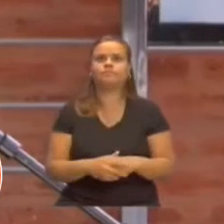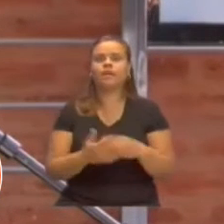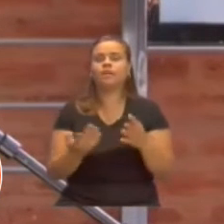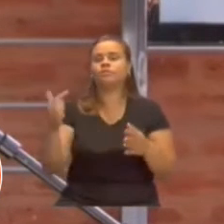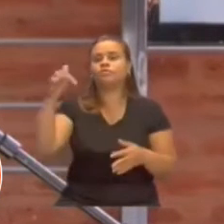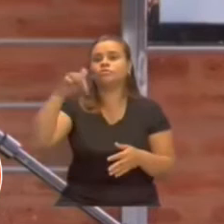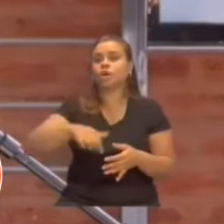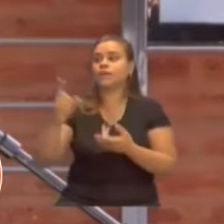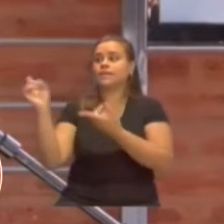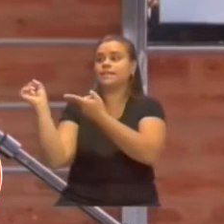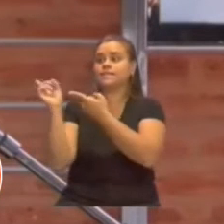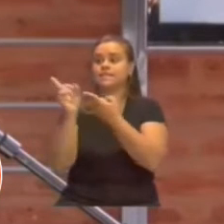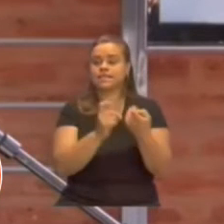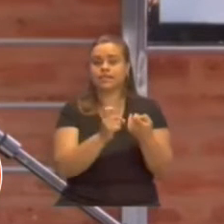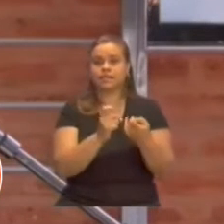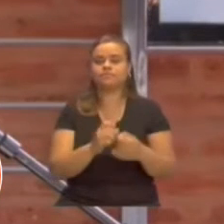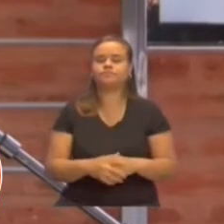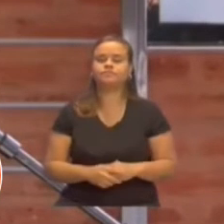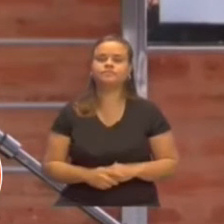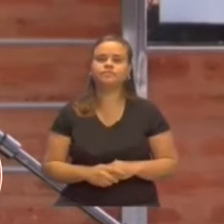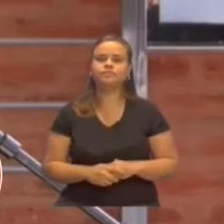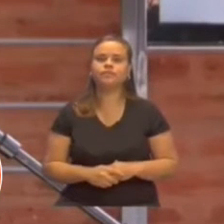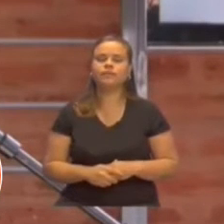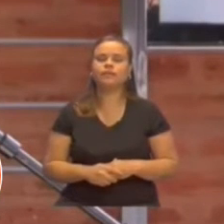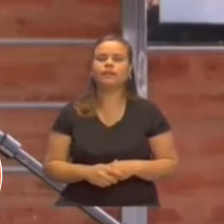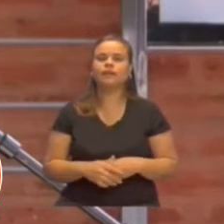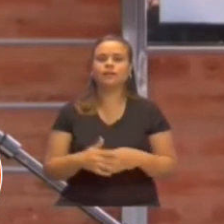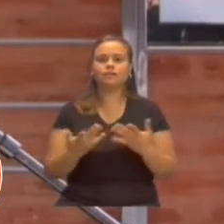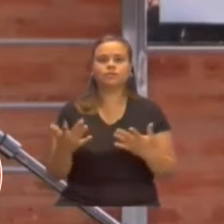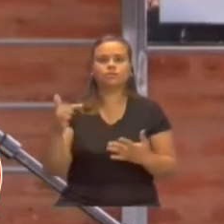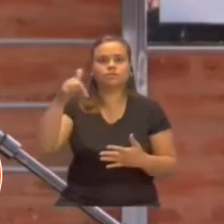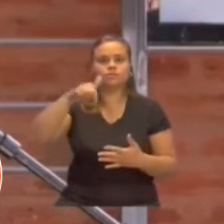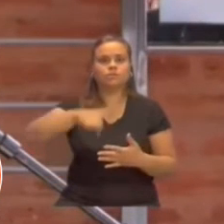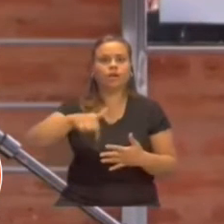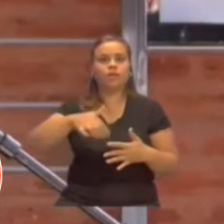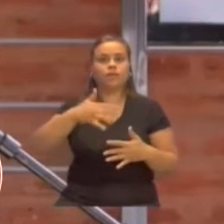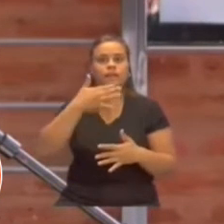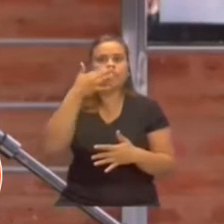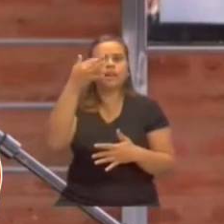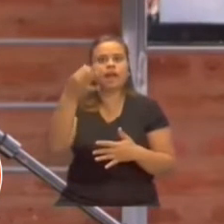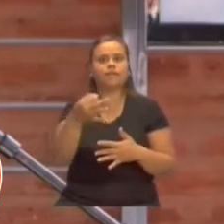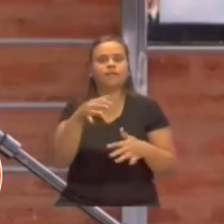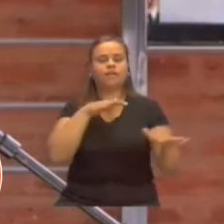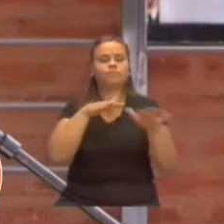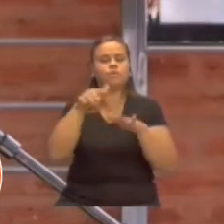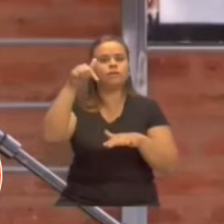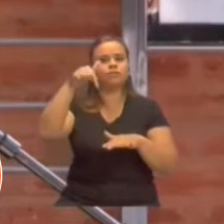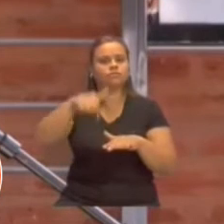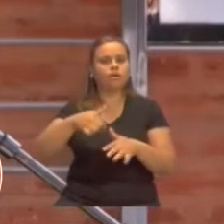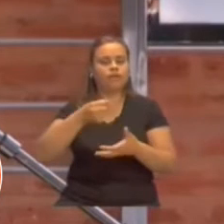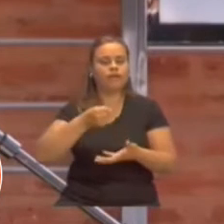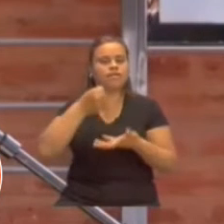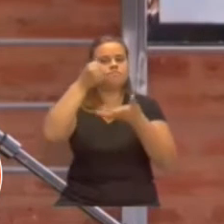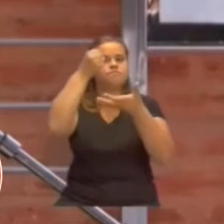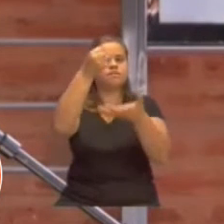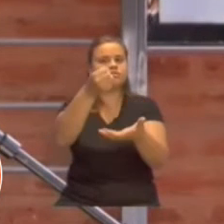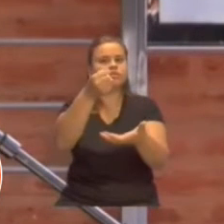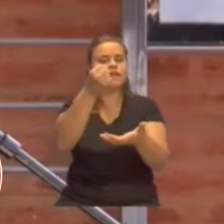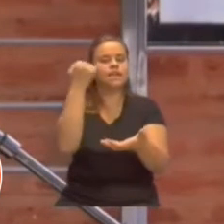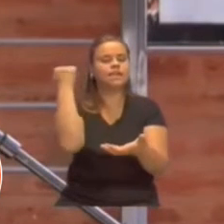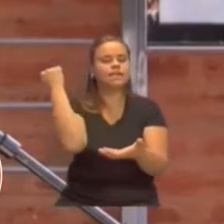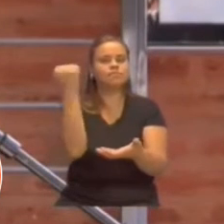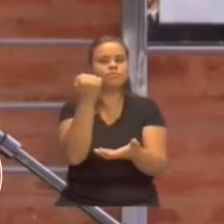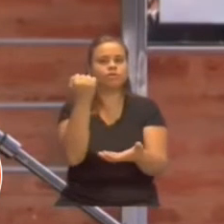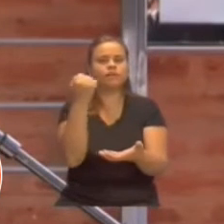prestación de servicios públicos. Con lo cual, eso es realmente una gran contribución que lo hemos querido hacer desde siempre. No ha sido